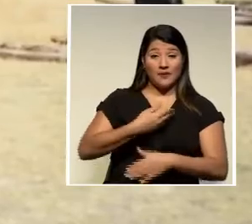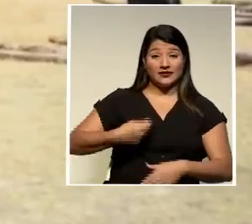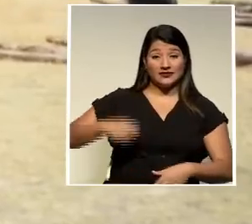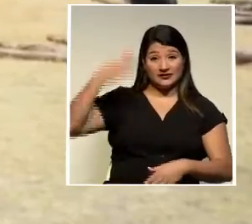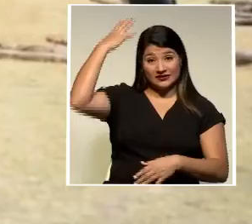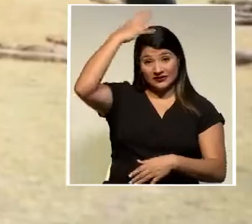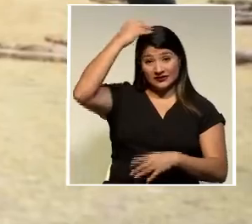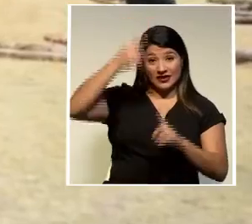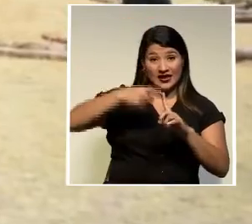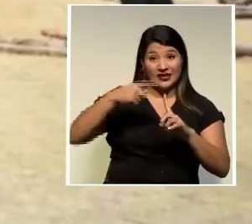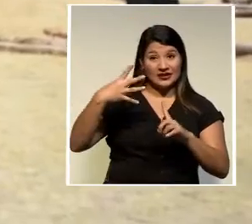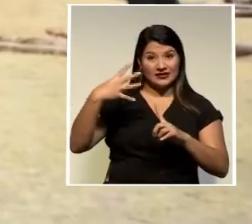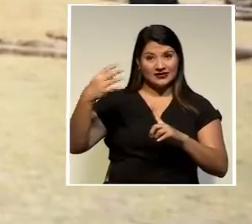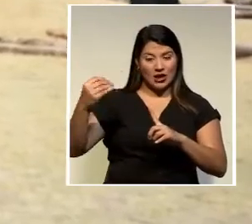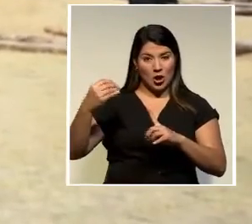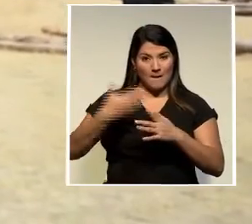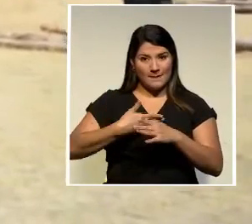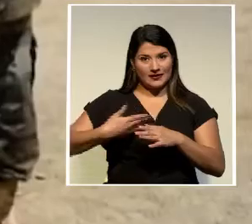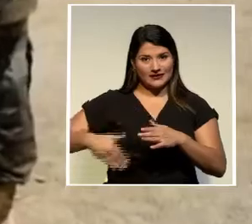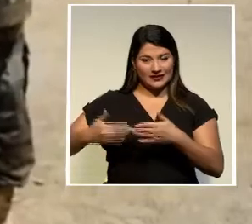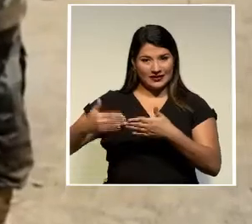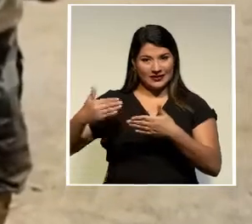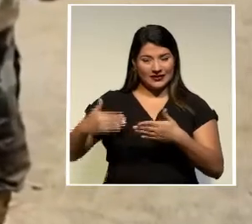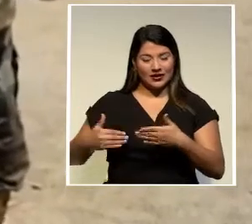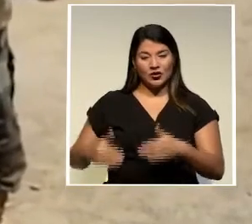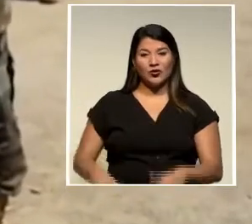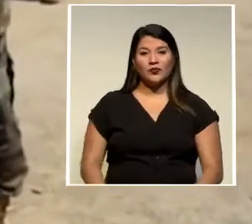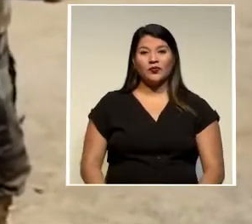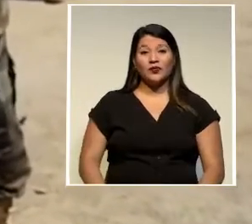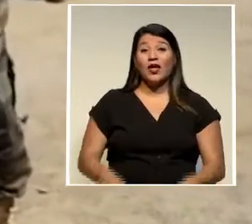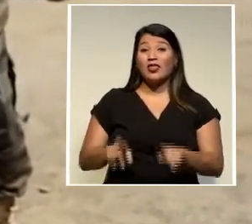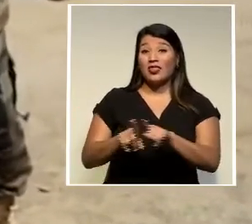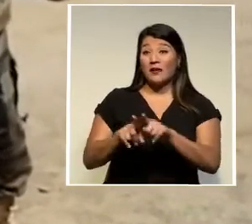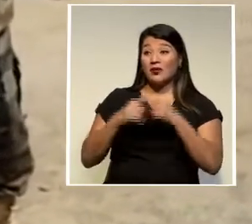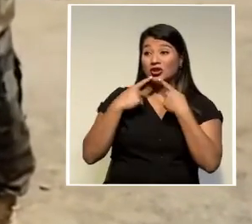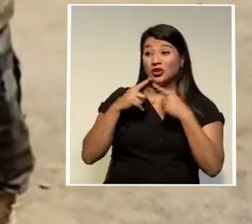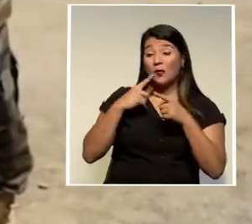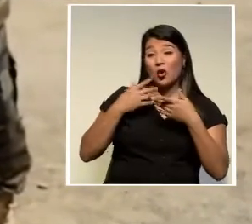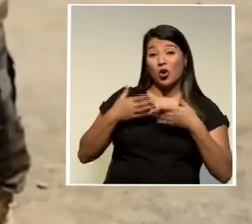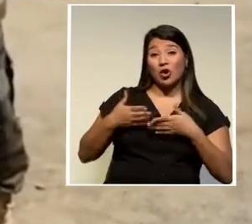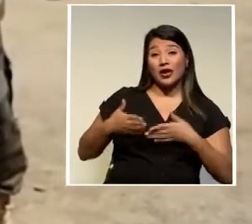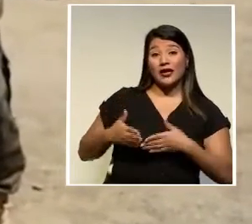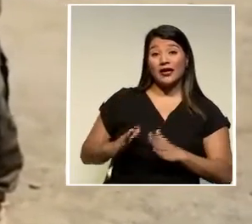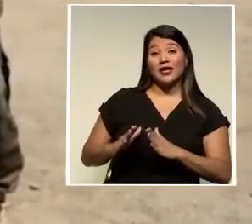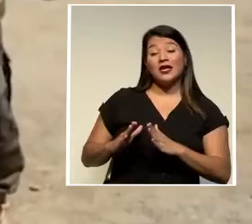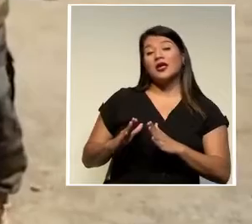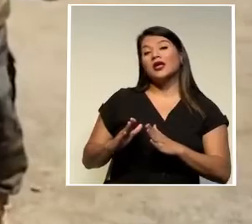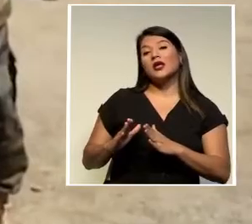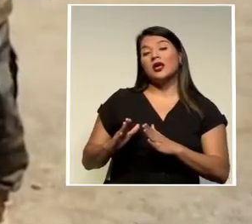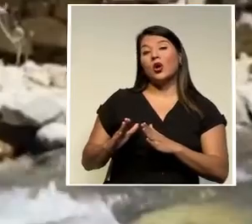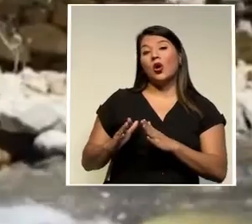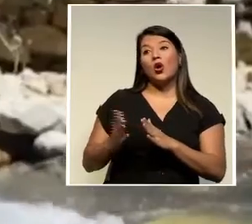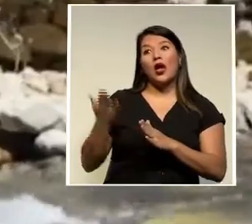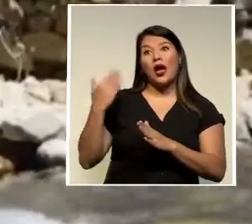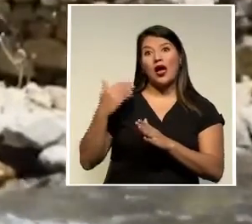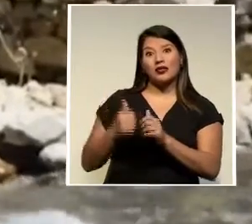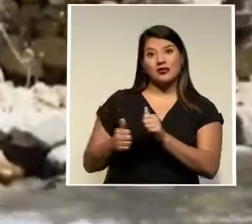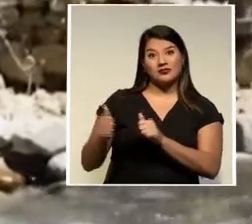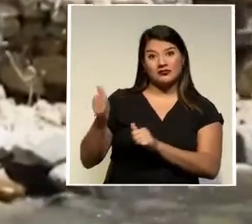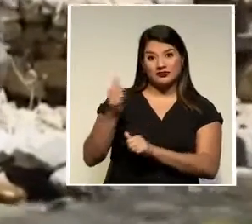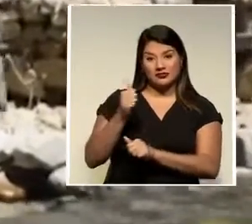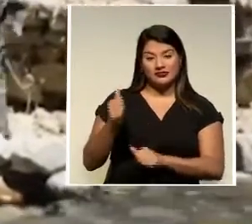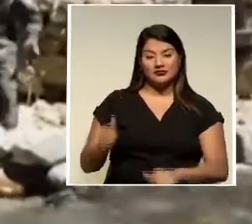del país de Ahraf Ghani. Y por Ahmad Massoud, hijo del difunto comandante afgano Ahmad Sad Massoud, quien combatió a